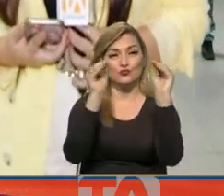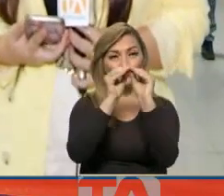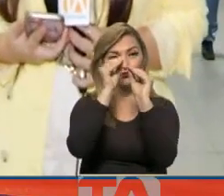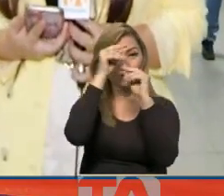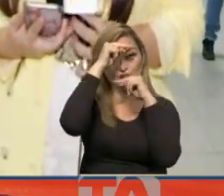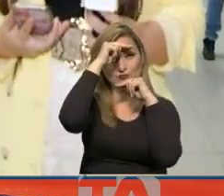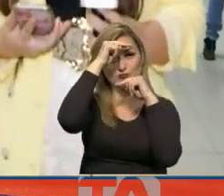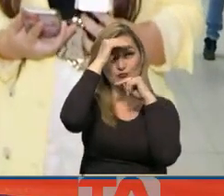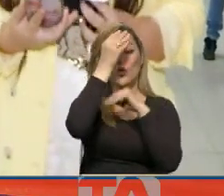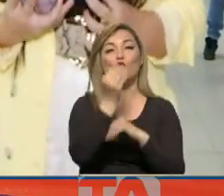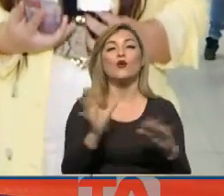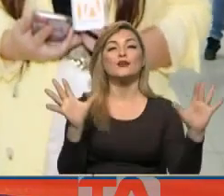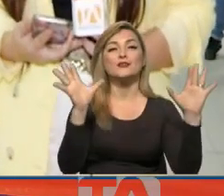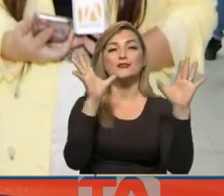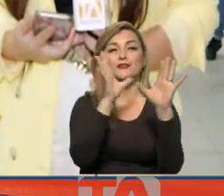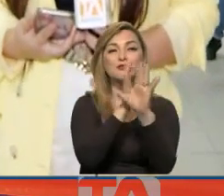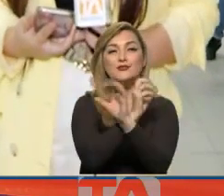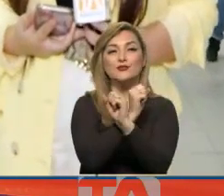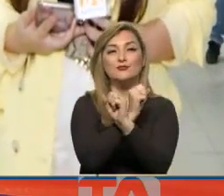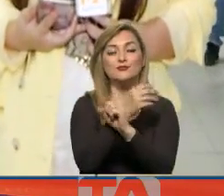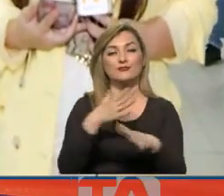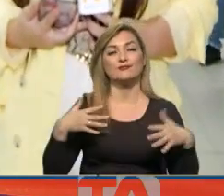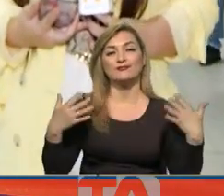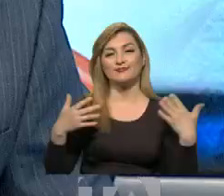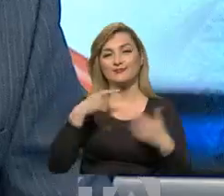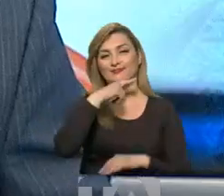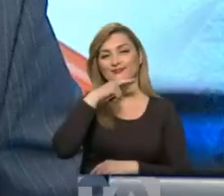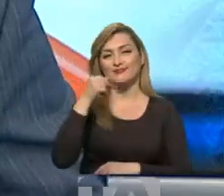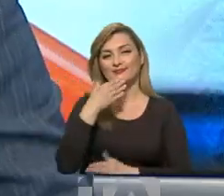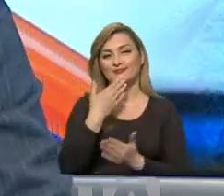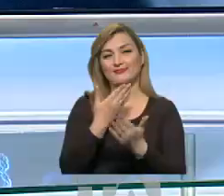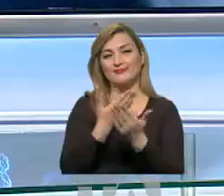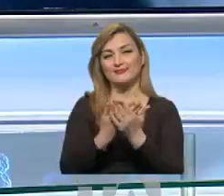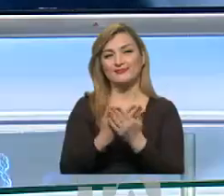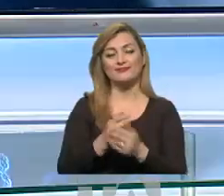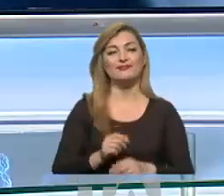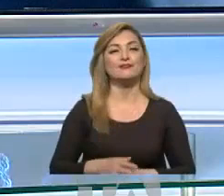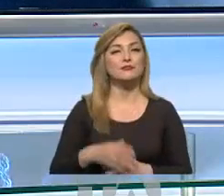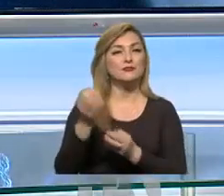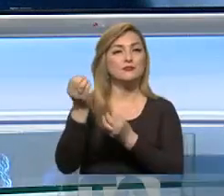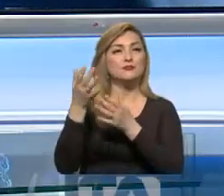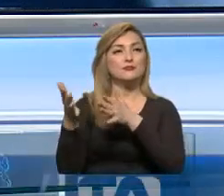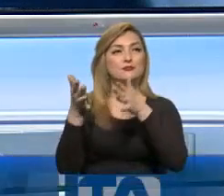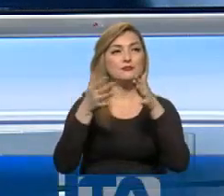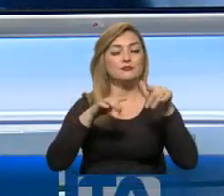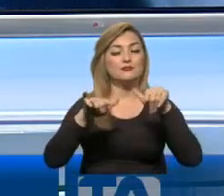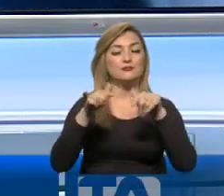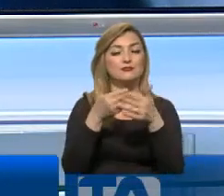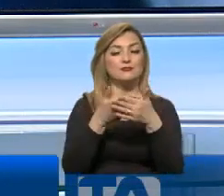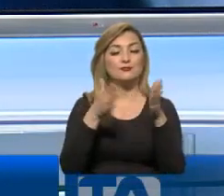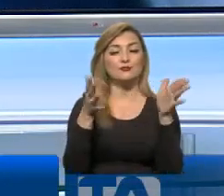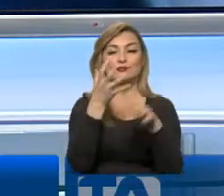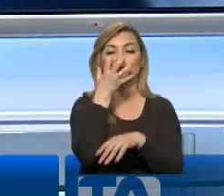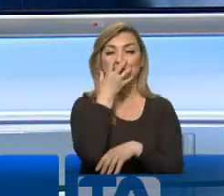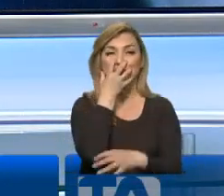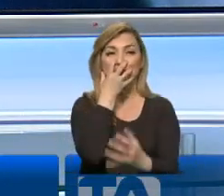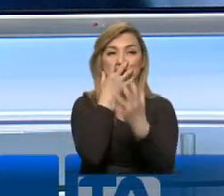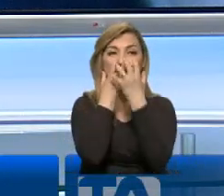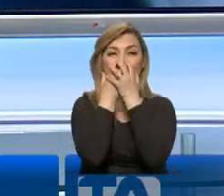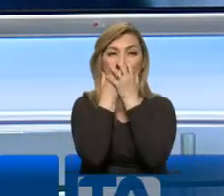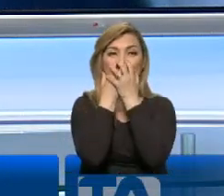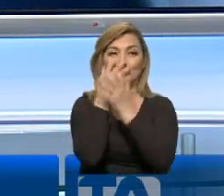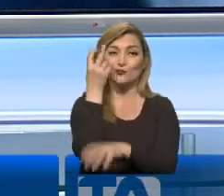estudios, con más noticias. Muy buenas noches y feliz feriado. Buenas noches, Luisa. Gracias por el informe. Lugares abiertos y el uso de doble mascarilla es la